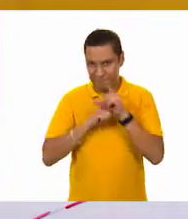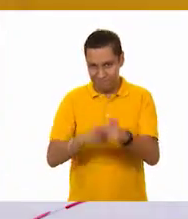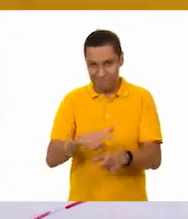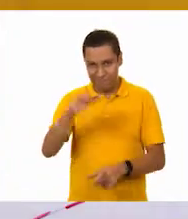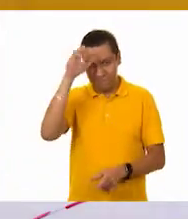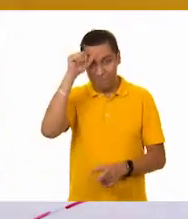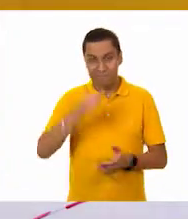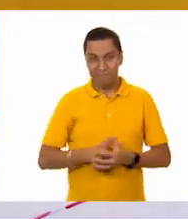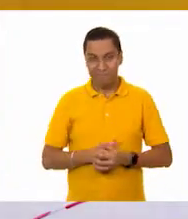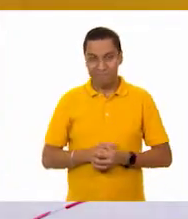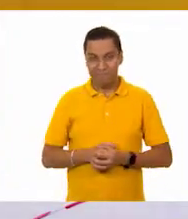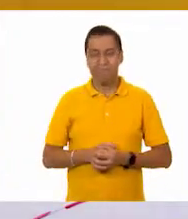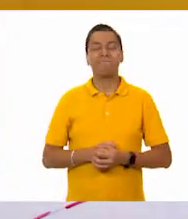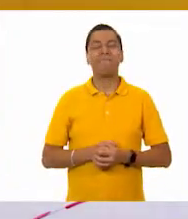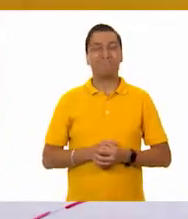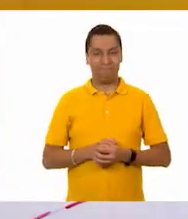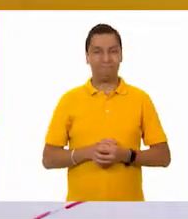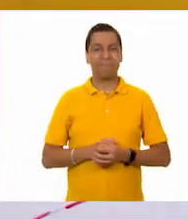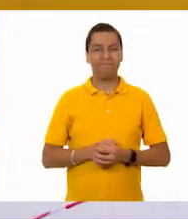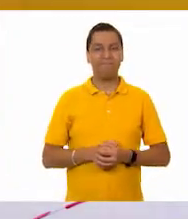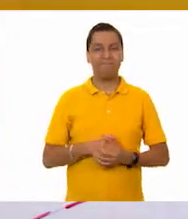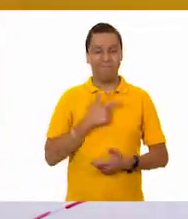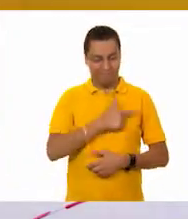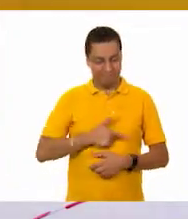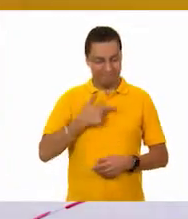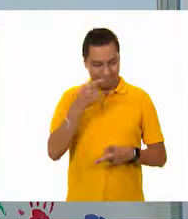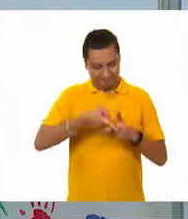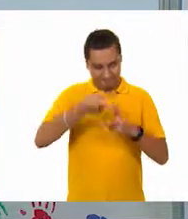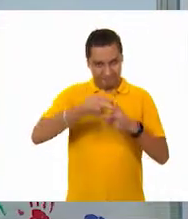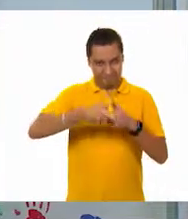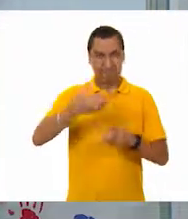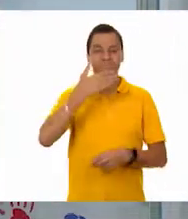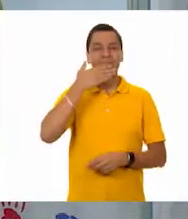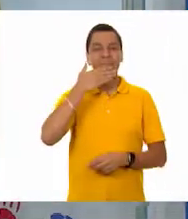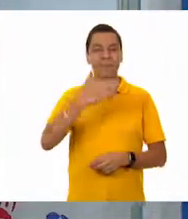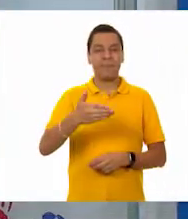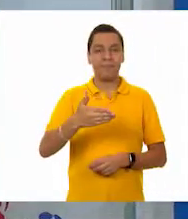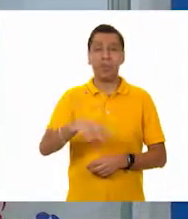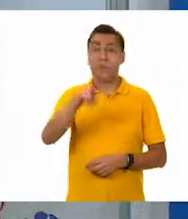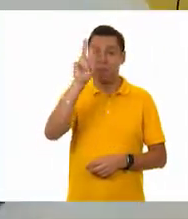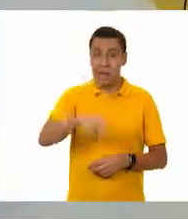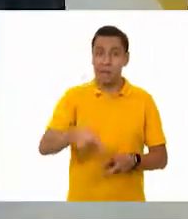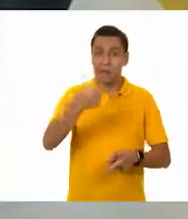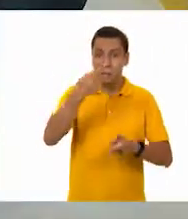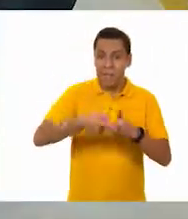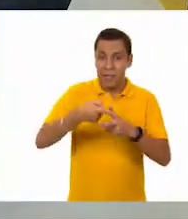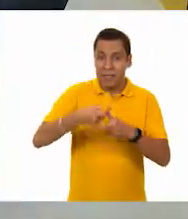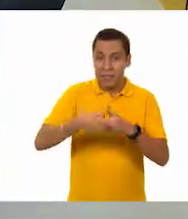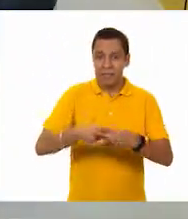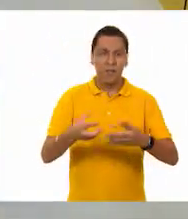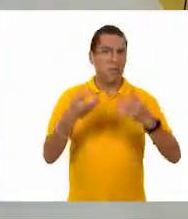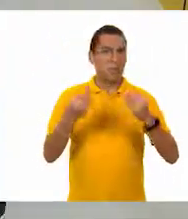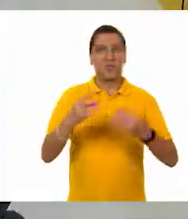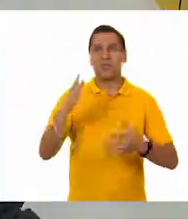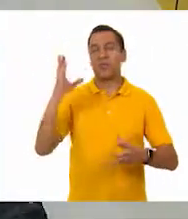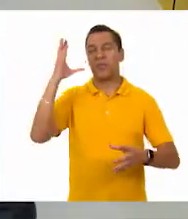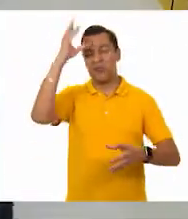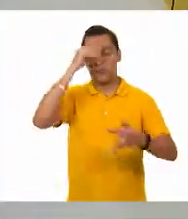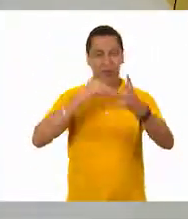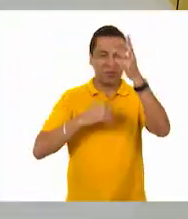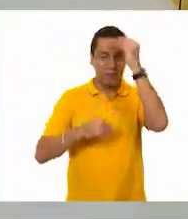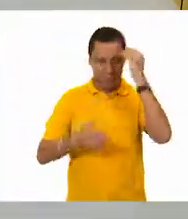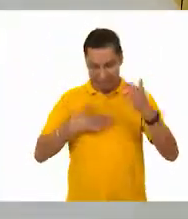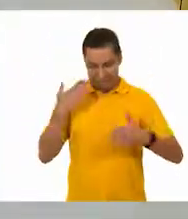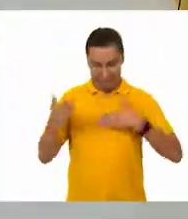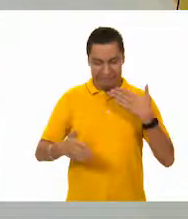nos disfrutamos las matemáticas. Sí, así es. Exactamente, porque las matemáticas pueden ser muy divertidas y, sobre todo,